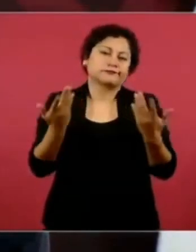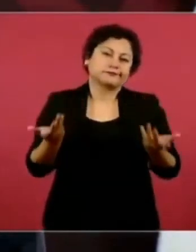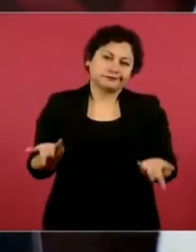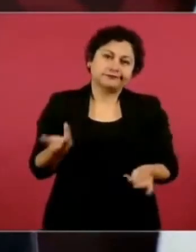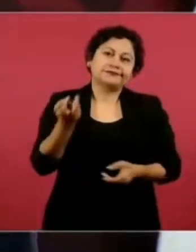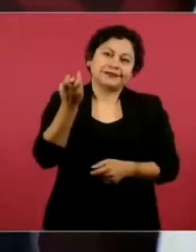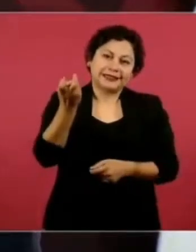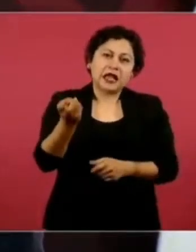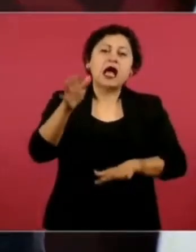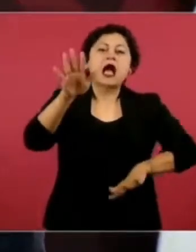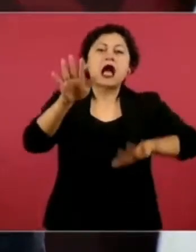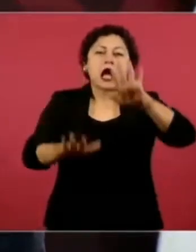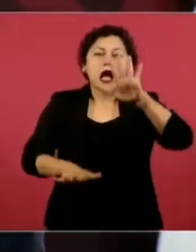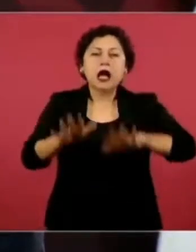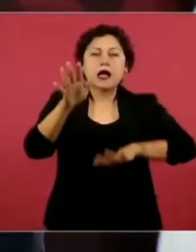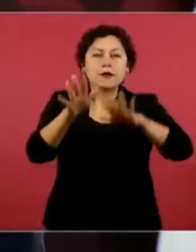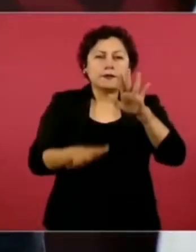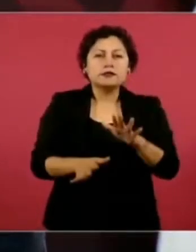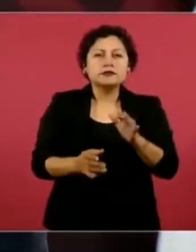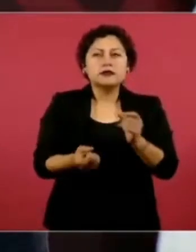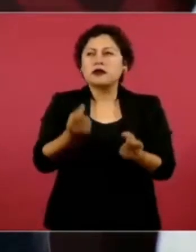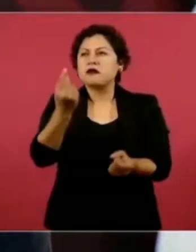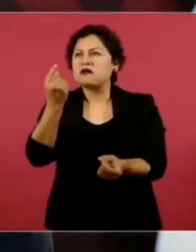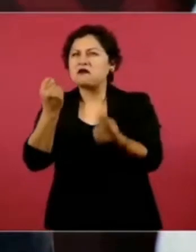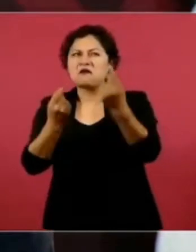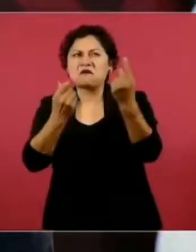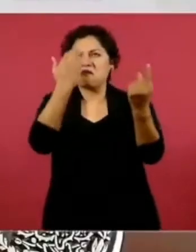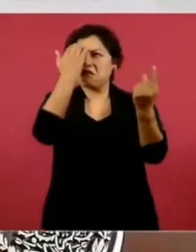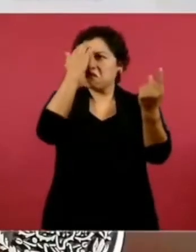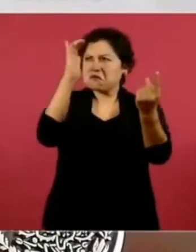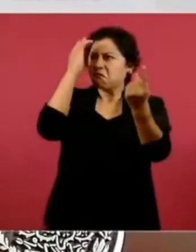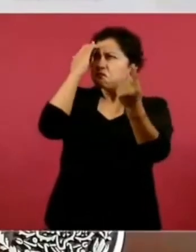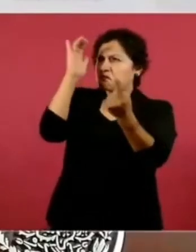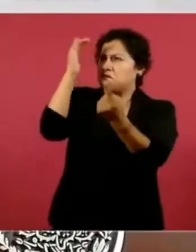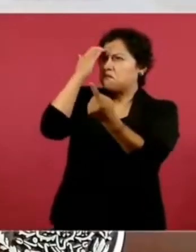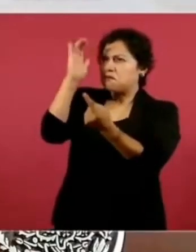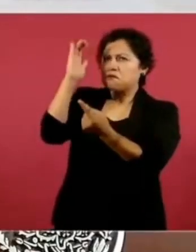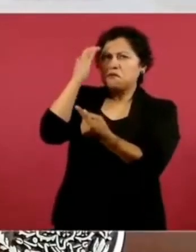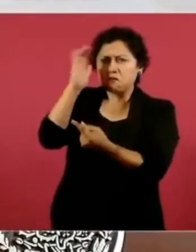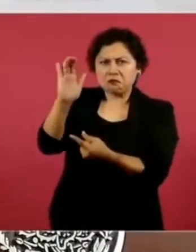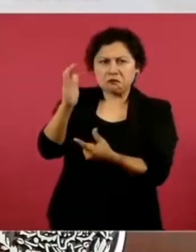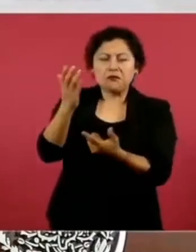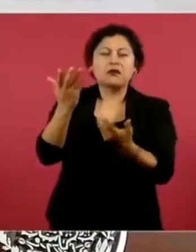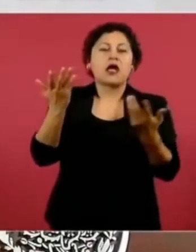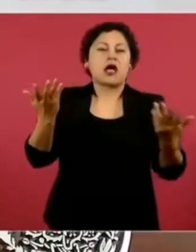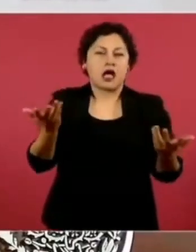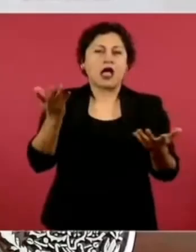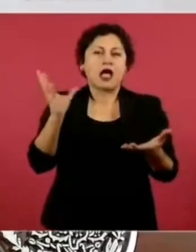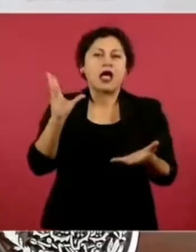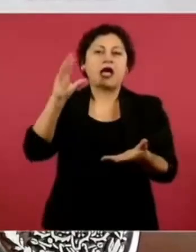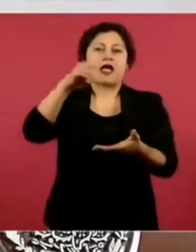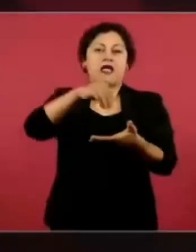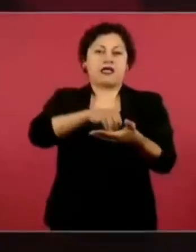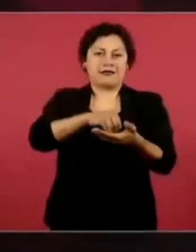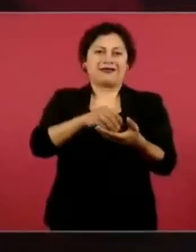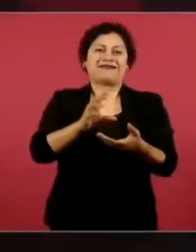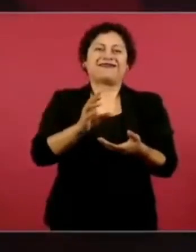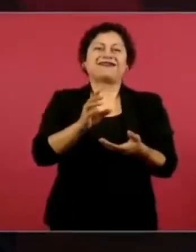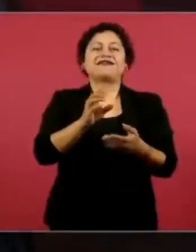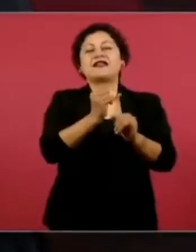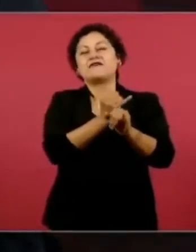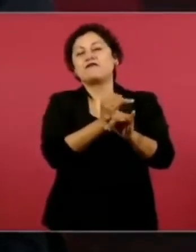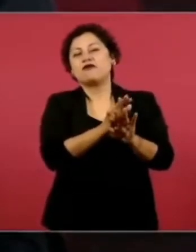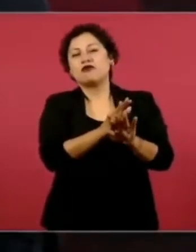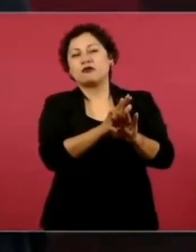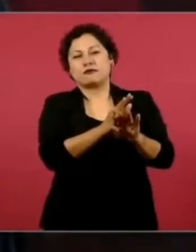El informe que voy a rendir el día primero de septiembre, pues es muy